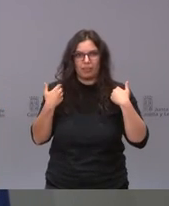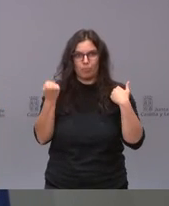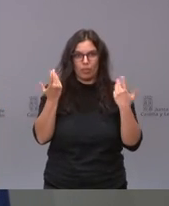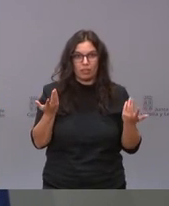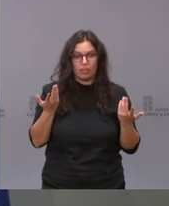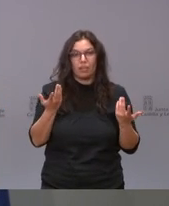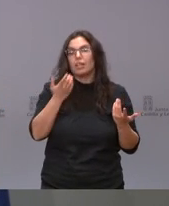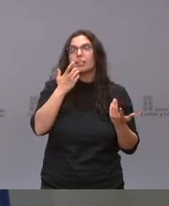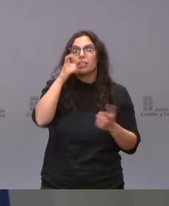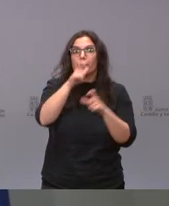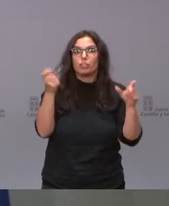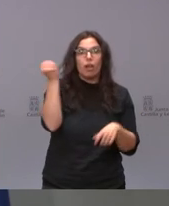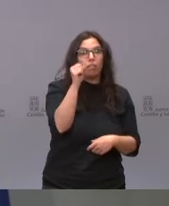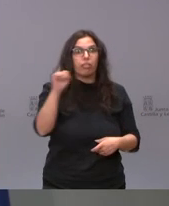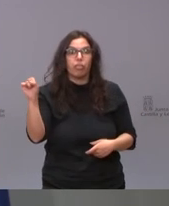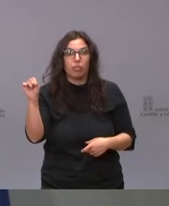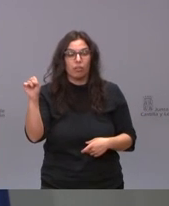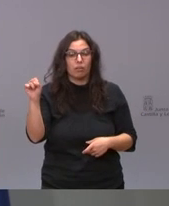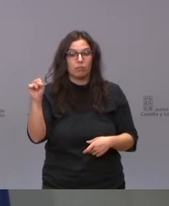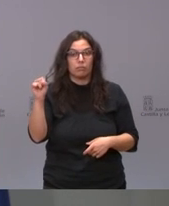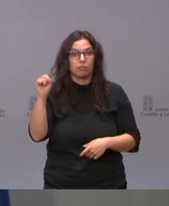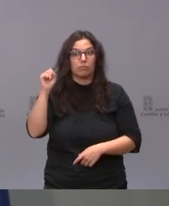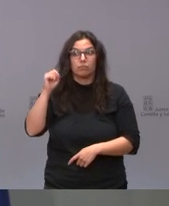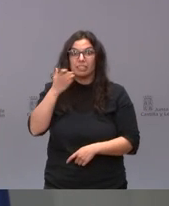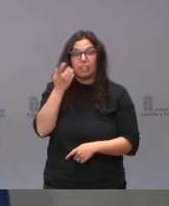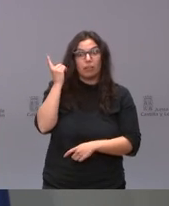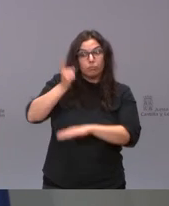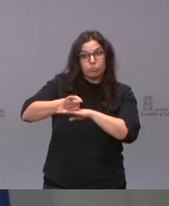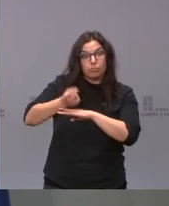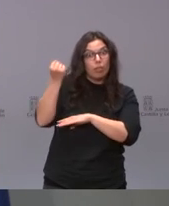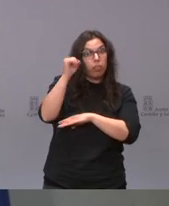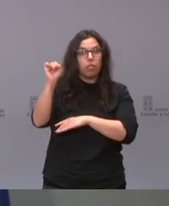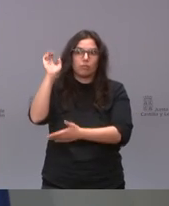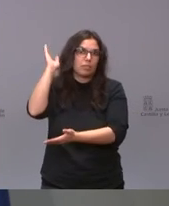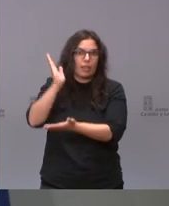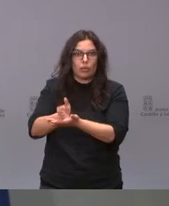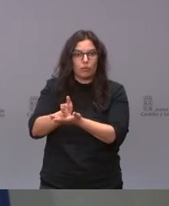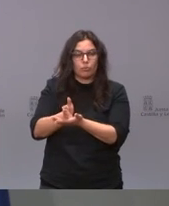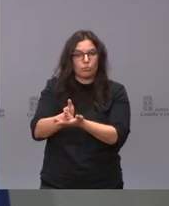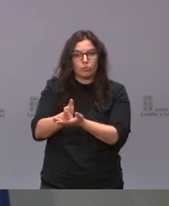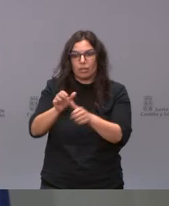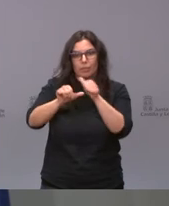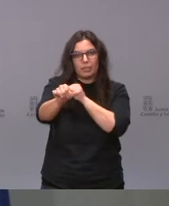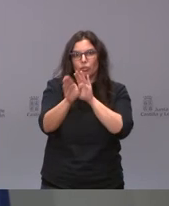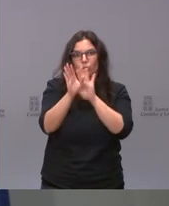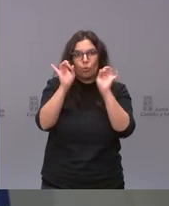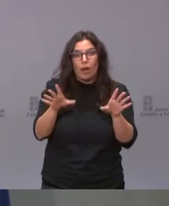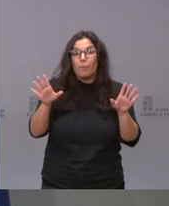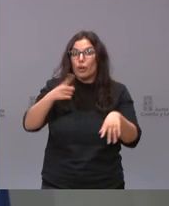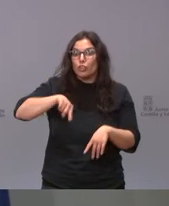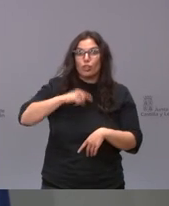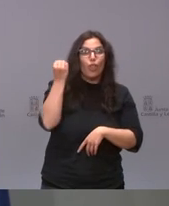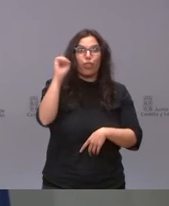se salta las decisiones y están obligados normativamente sancionarles y lo vamos a seguir haciendo pero es que esta era nuestra